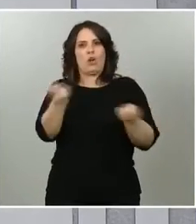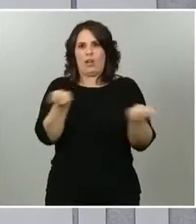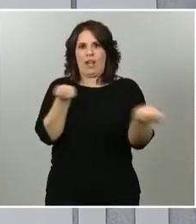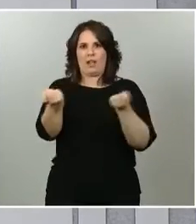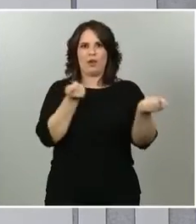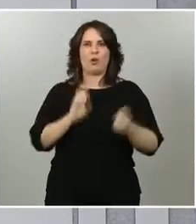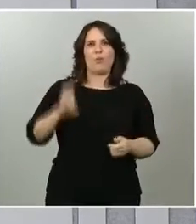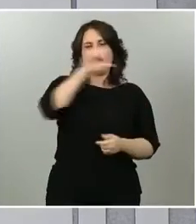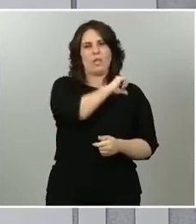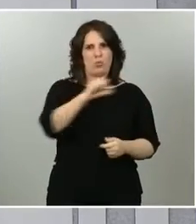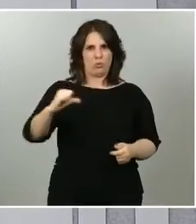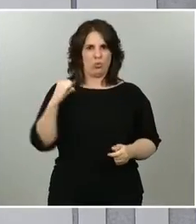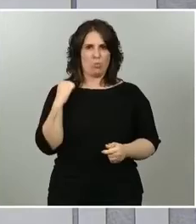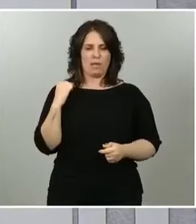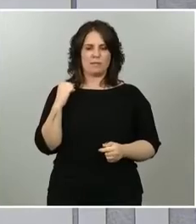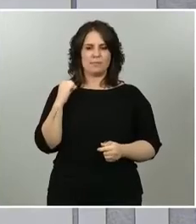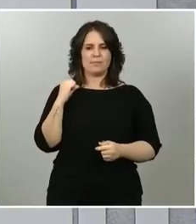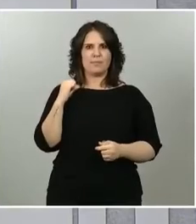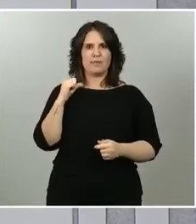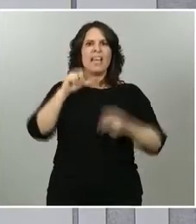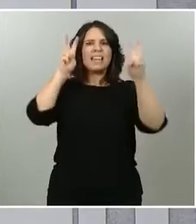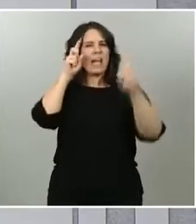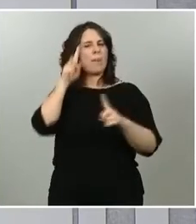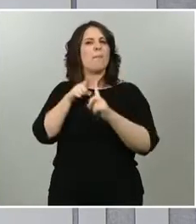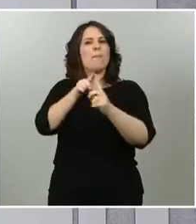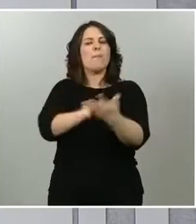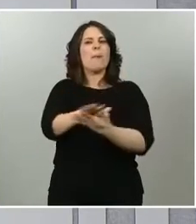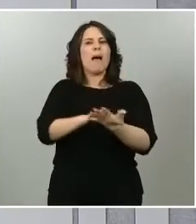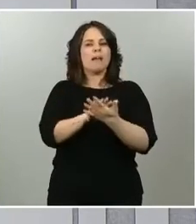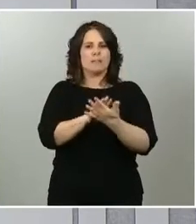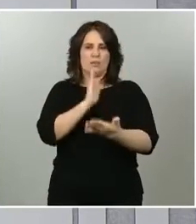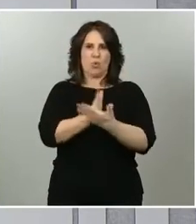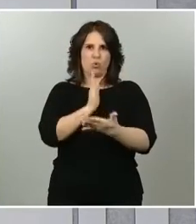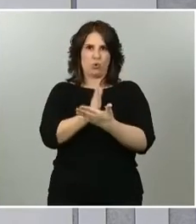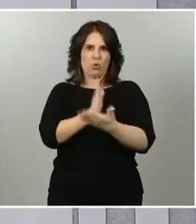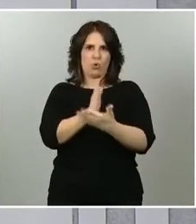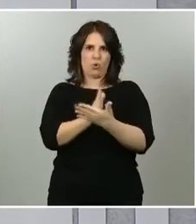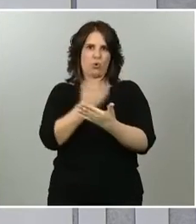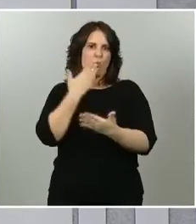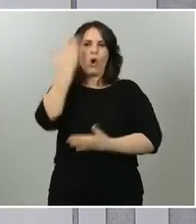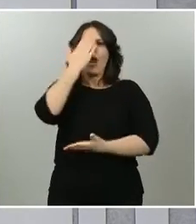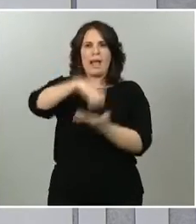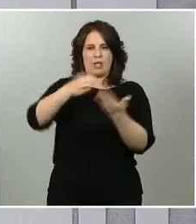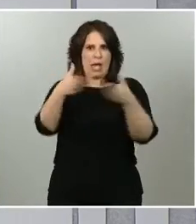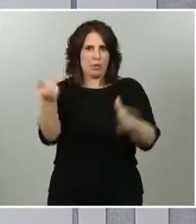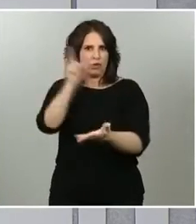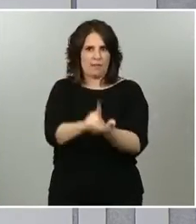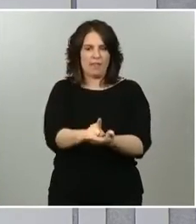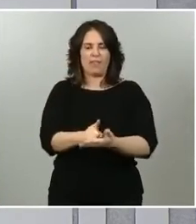autónomas respecto a la apertura del curso escolar, y también los elementos tendentes al